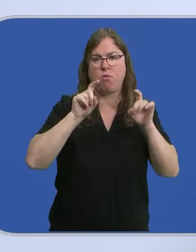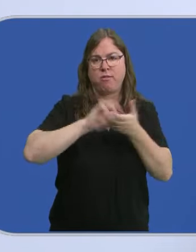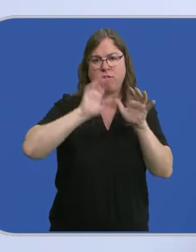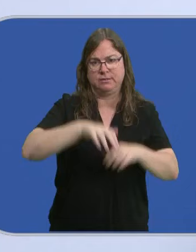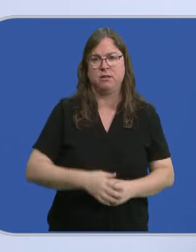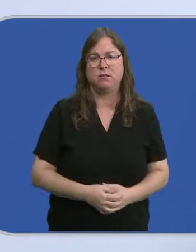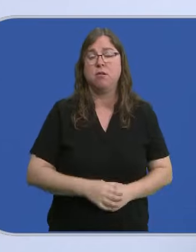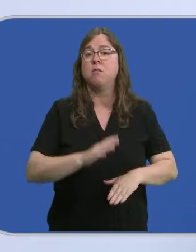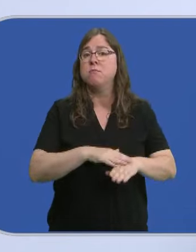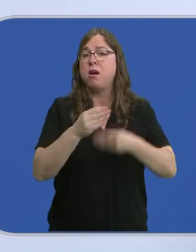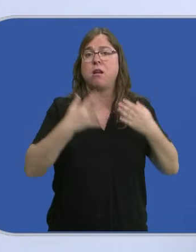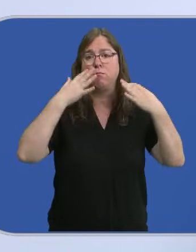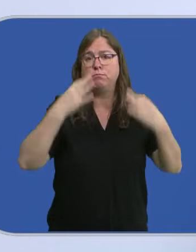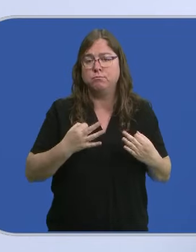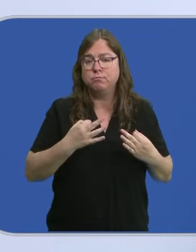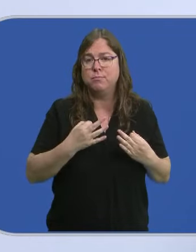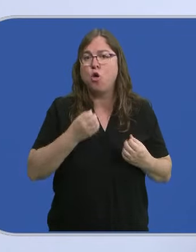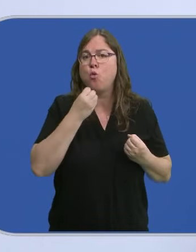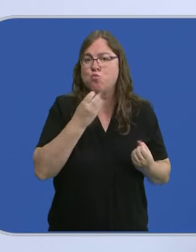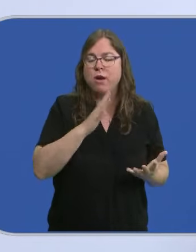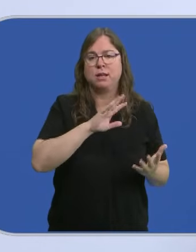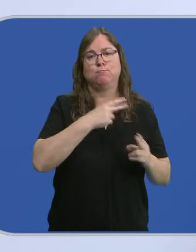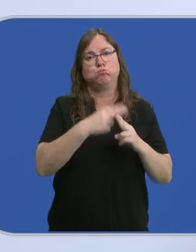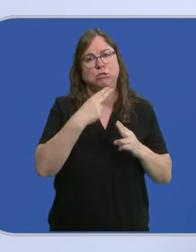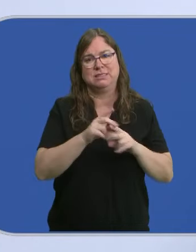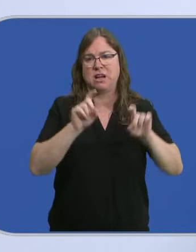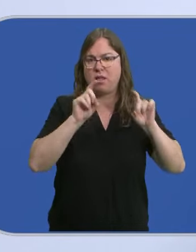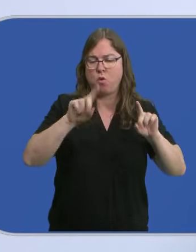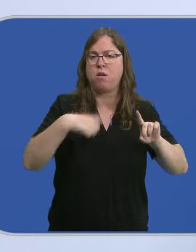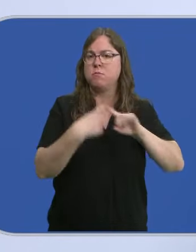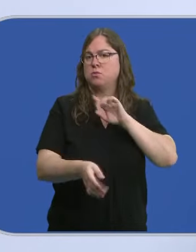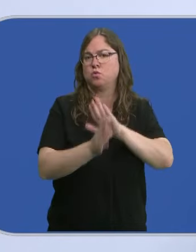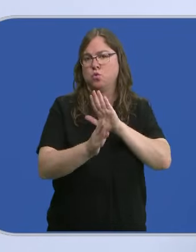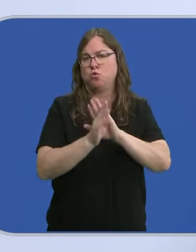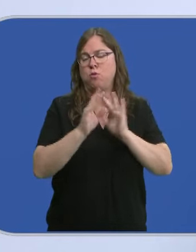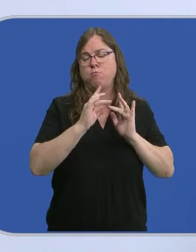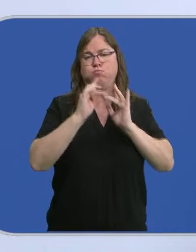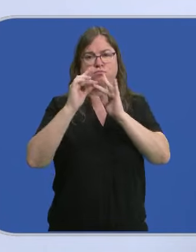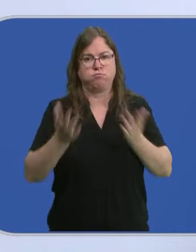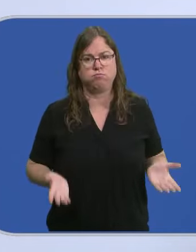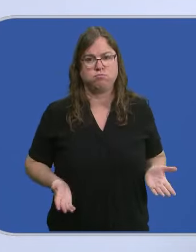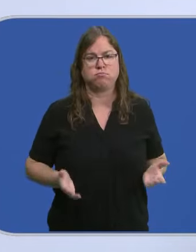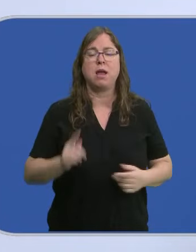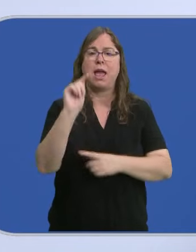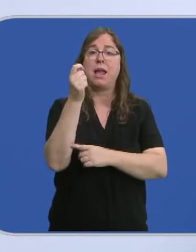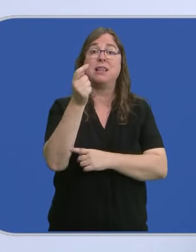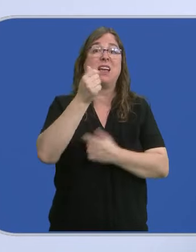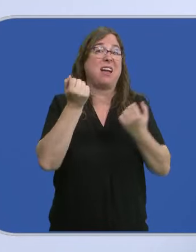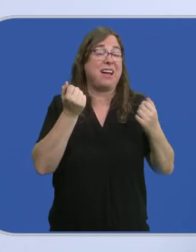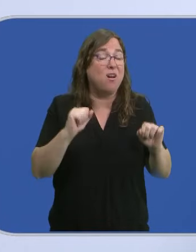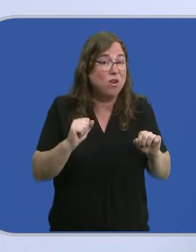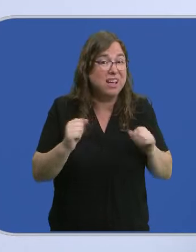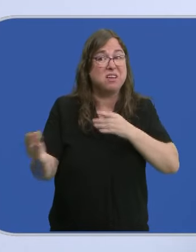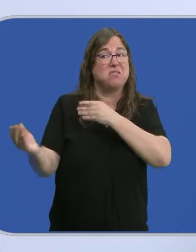comunidad para hacer realidad las buenas políticas educativas y mantenernos en la élite mundial, a pesar de esa